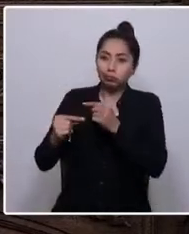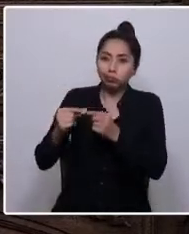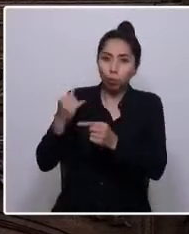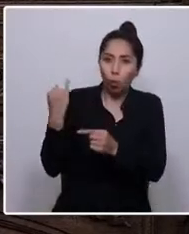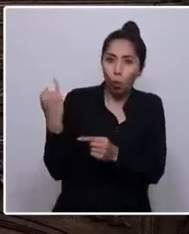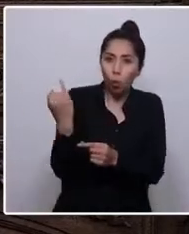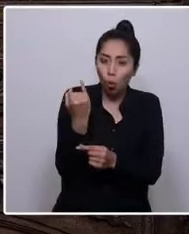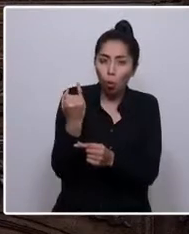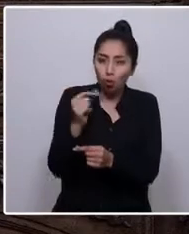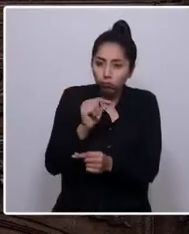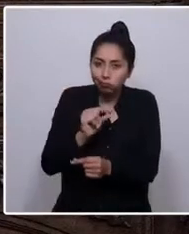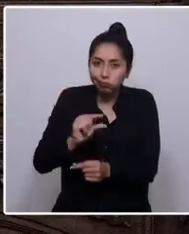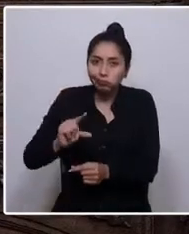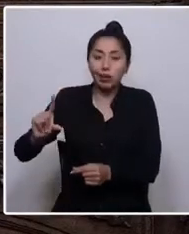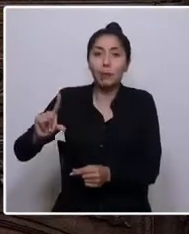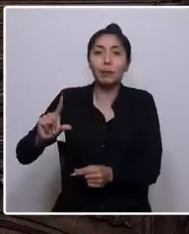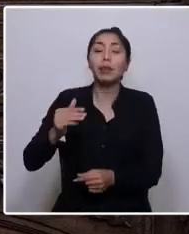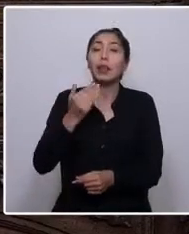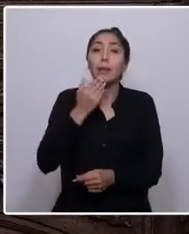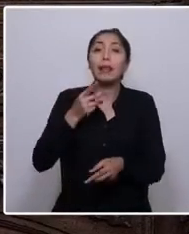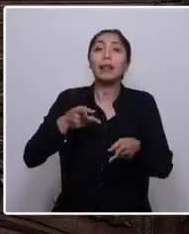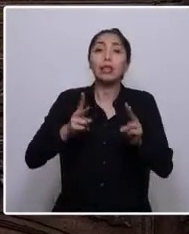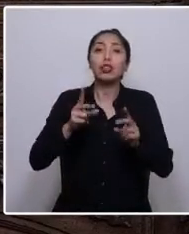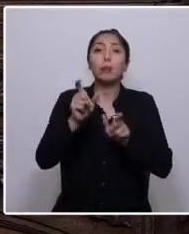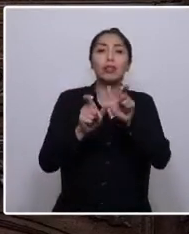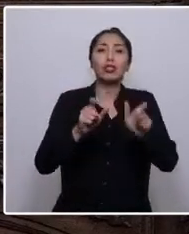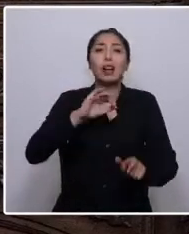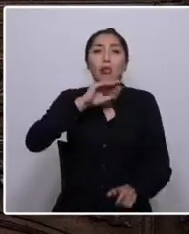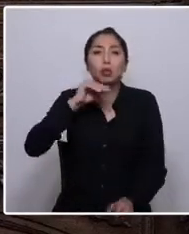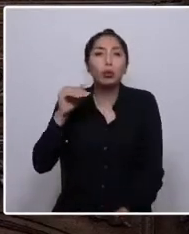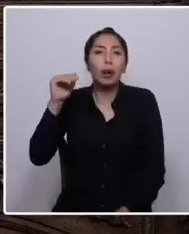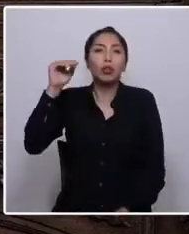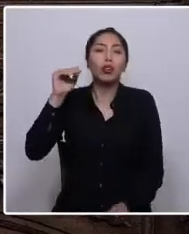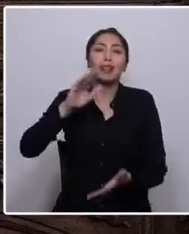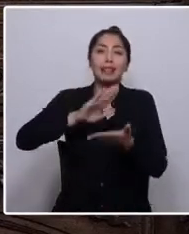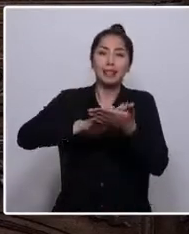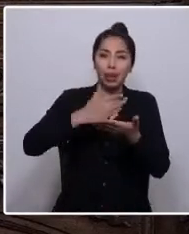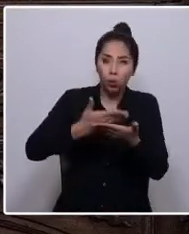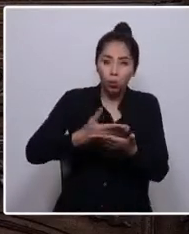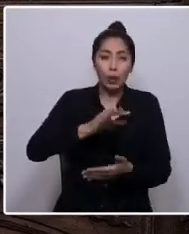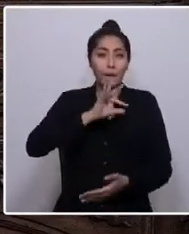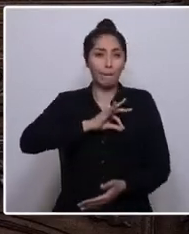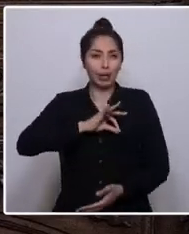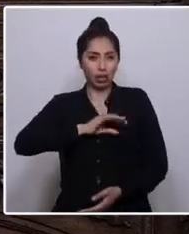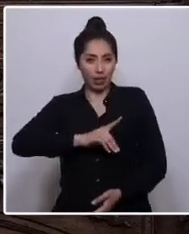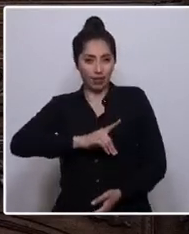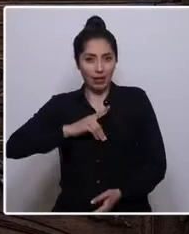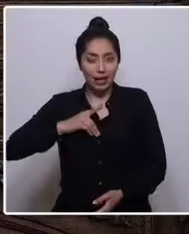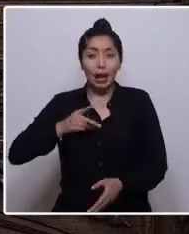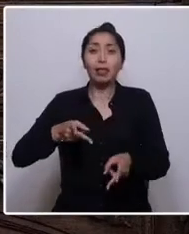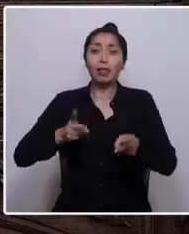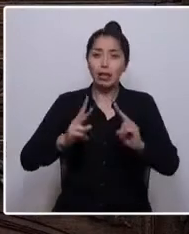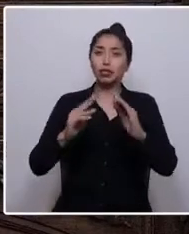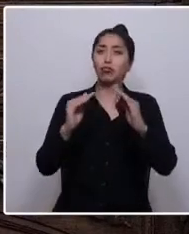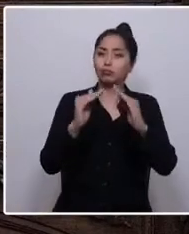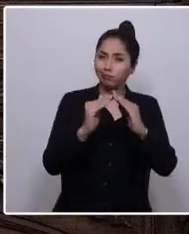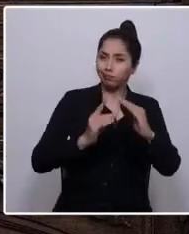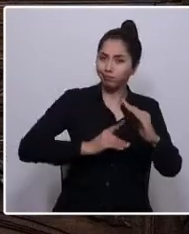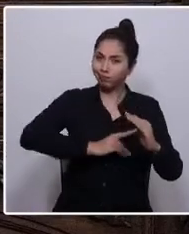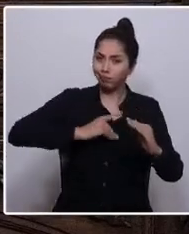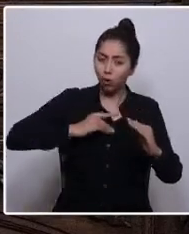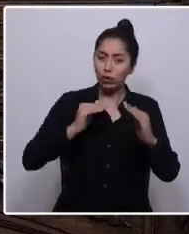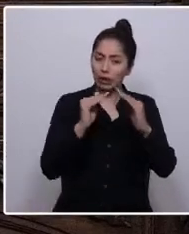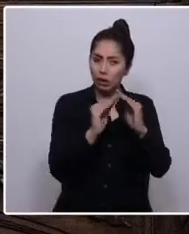derechos de las personas mayores, en especial la salud, pensiones, dignas, derecho a una vivienda digna, un techo